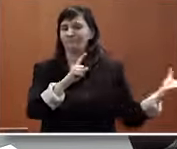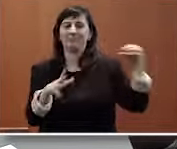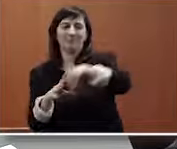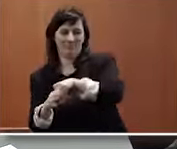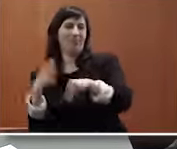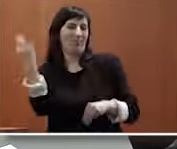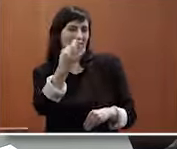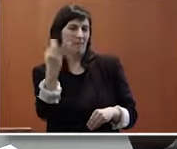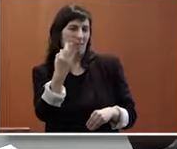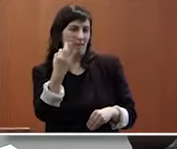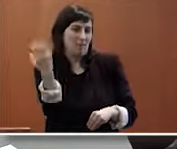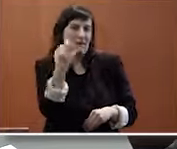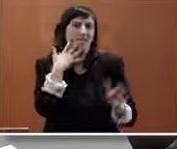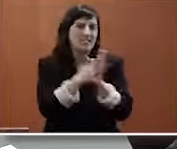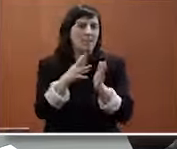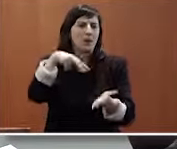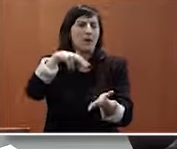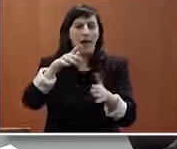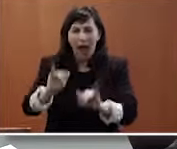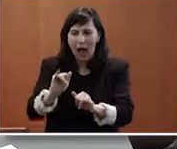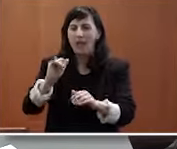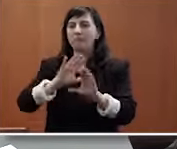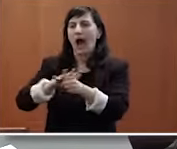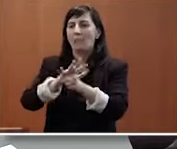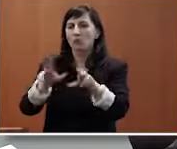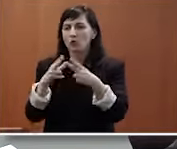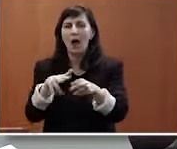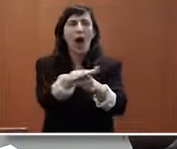presentes en el ámbito económico en el ámbito social